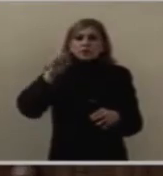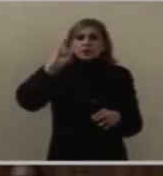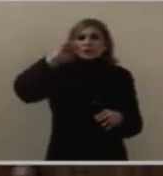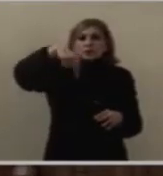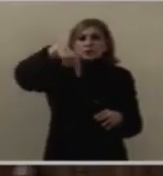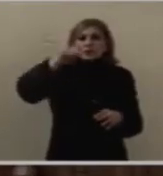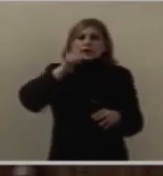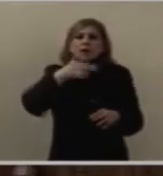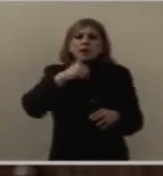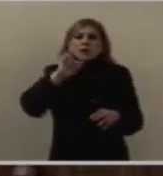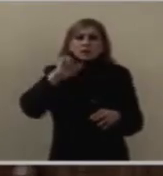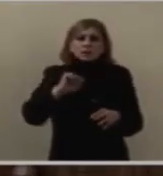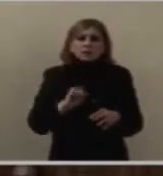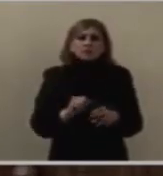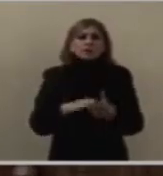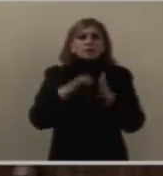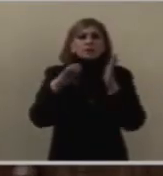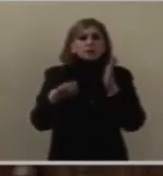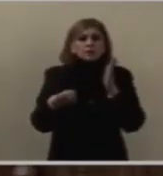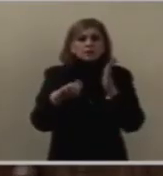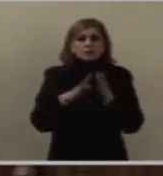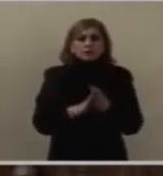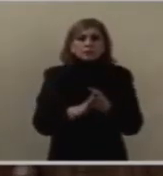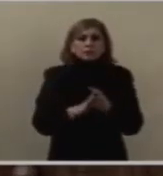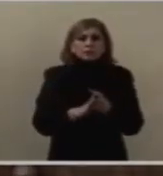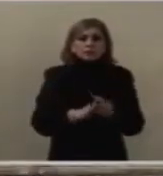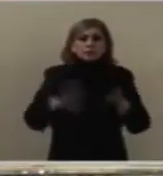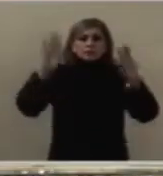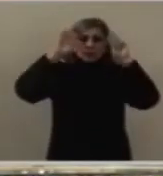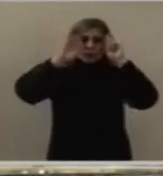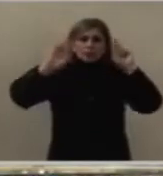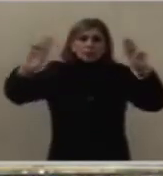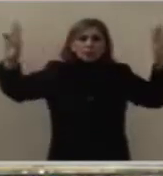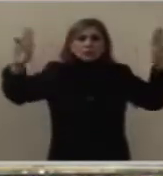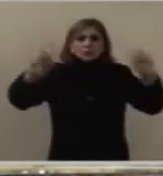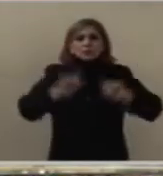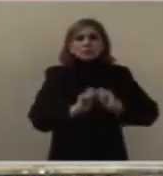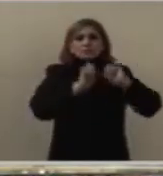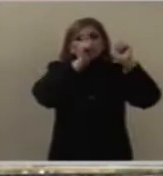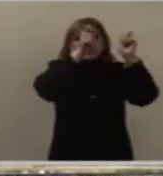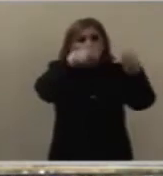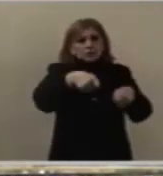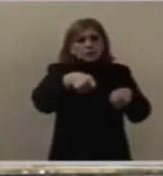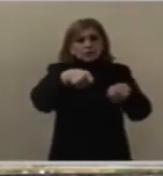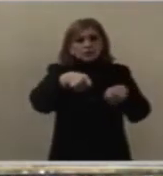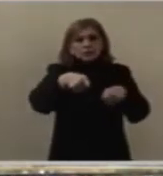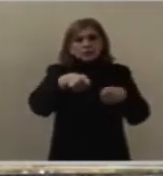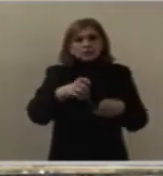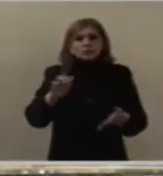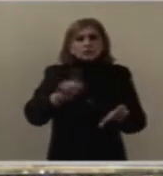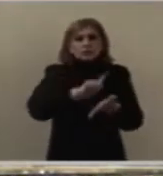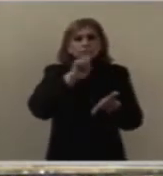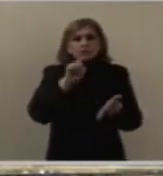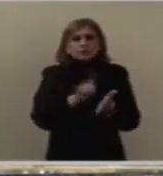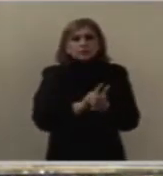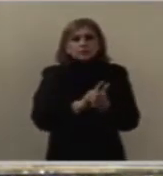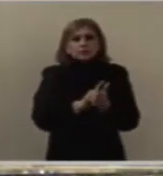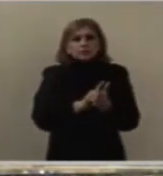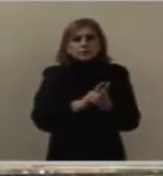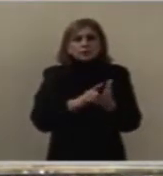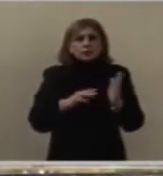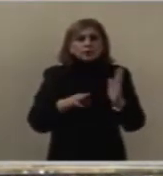le dio a través de Moisés las tablas de la ley, sus diez